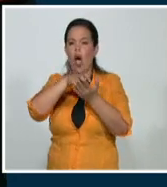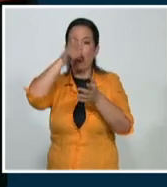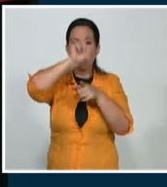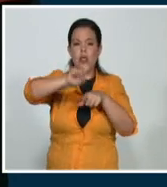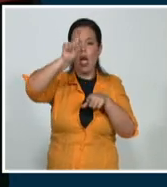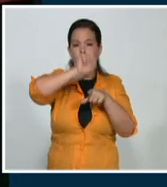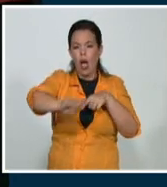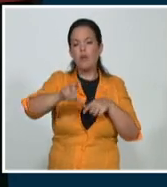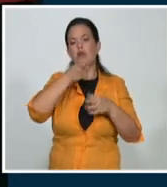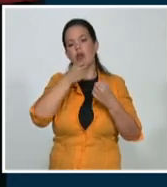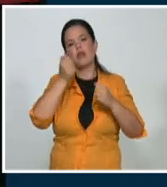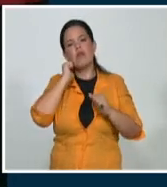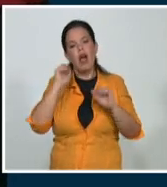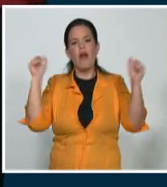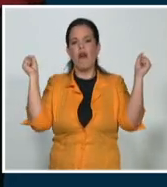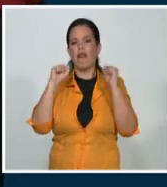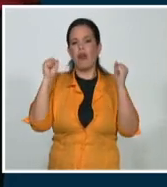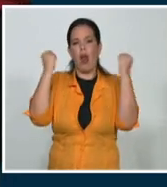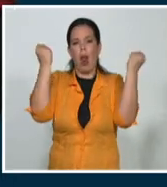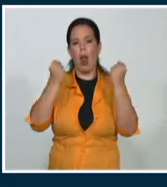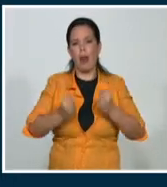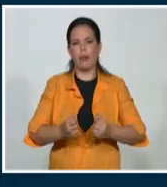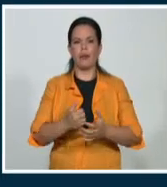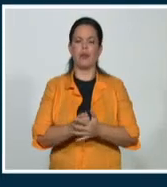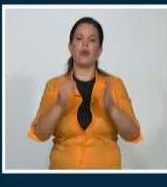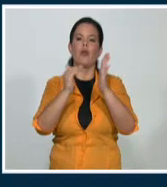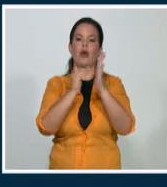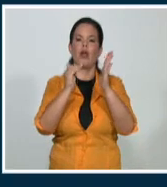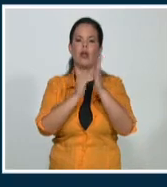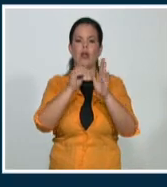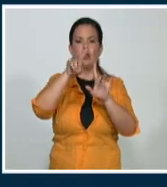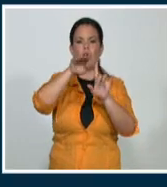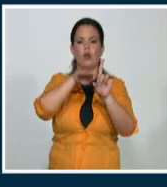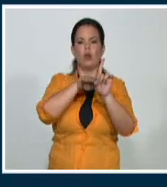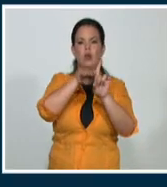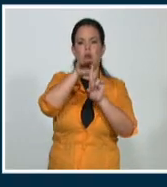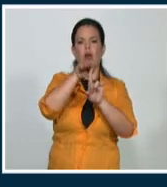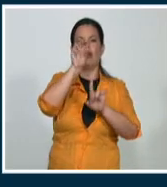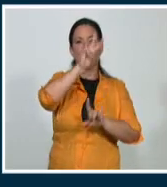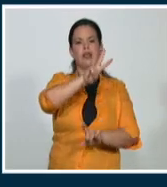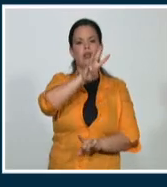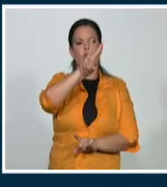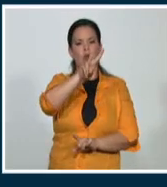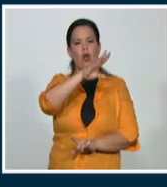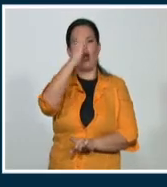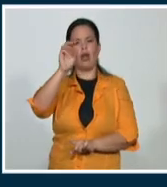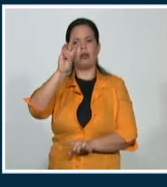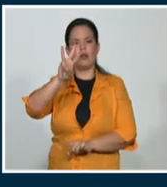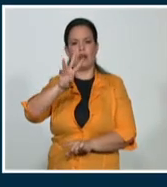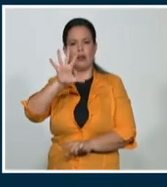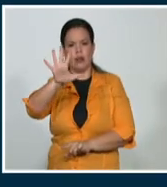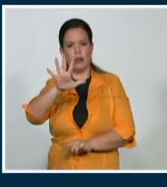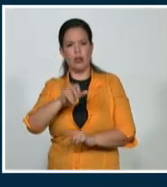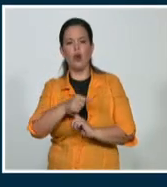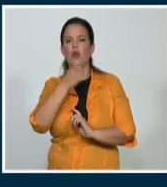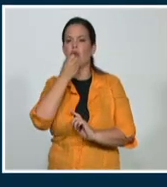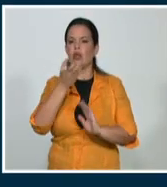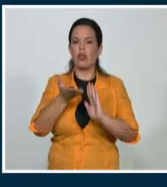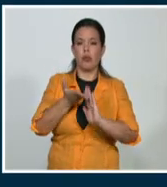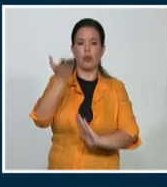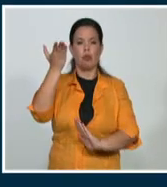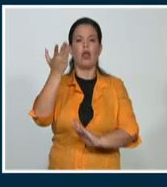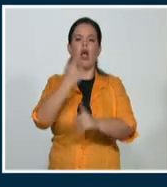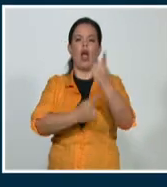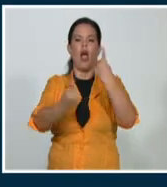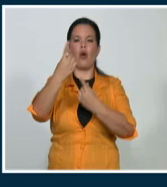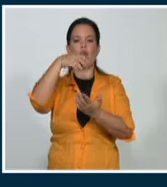máximas por la tarde con mucho calor de 32 y hasta 35 grados Celsius, también pueden ser superiores en algunas localidades